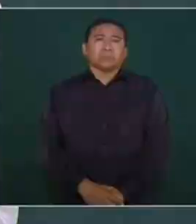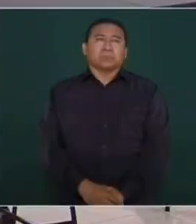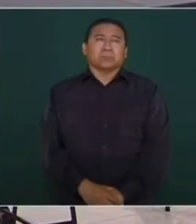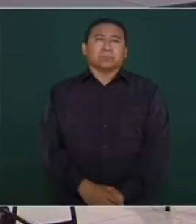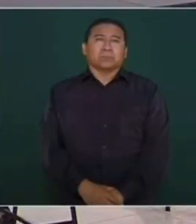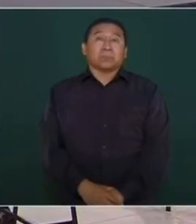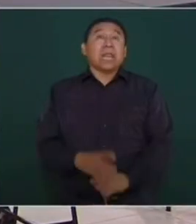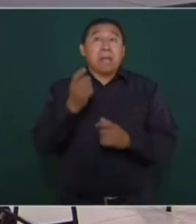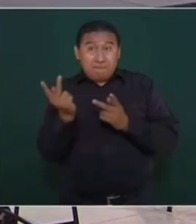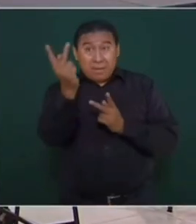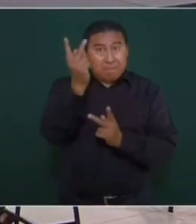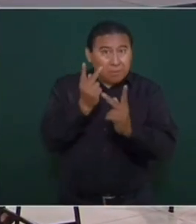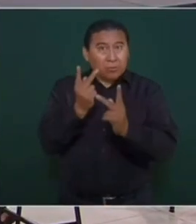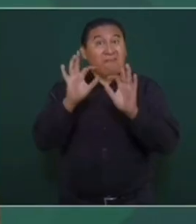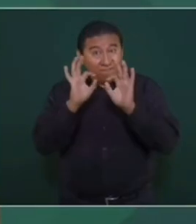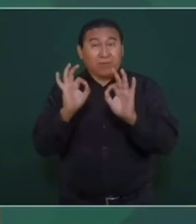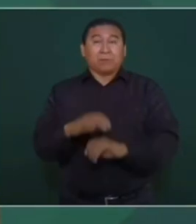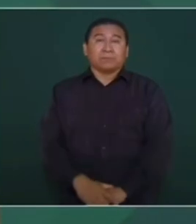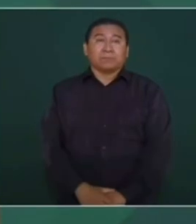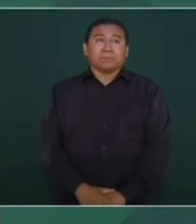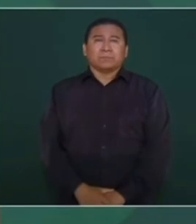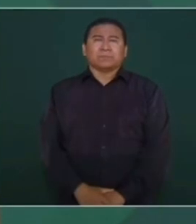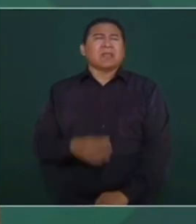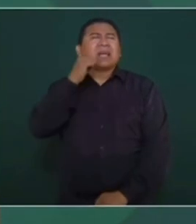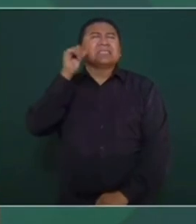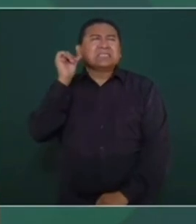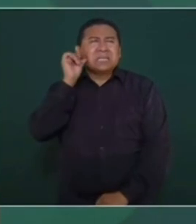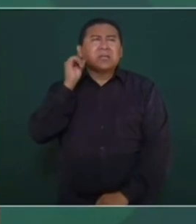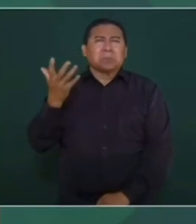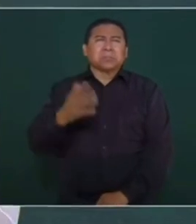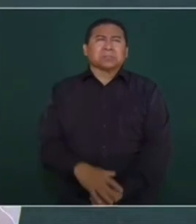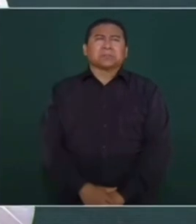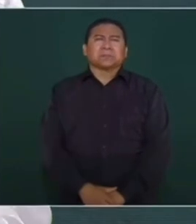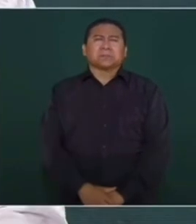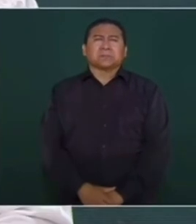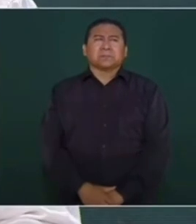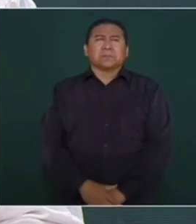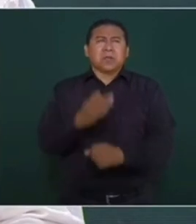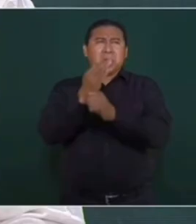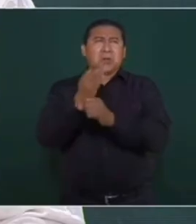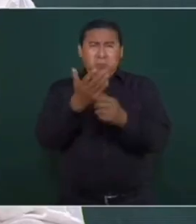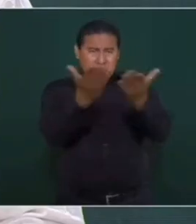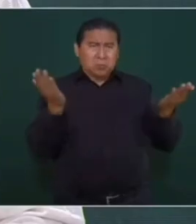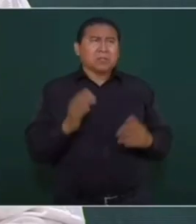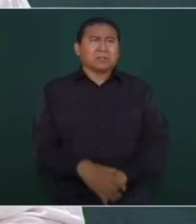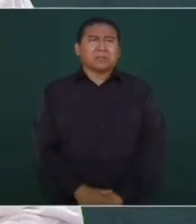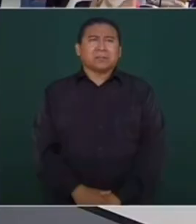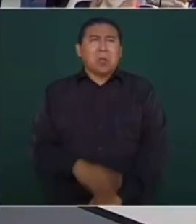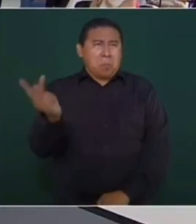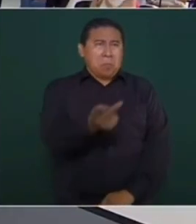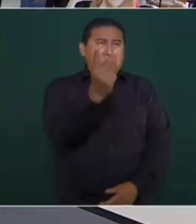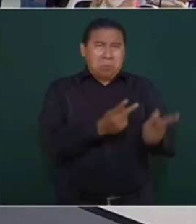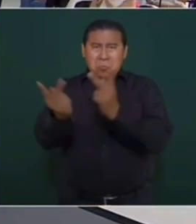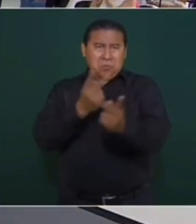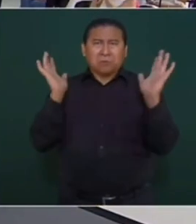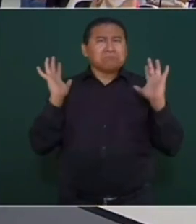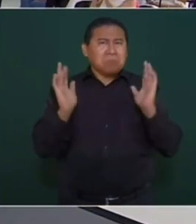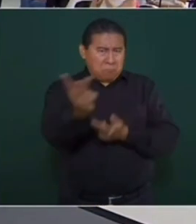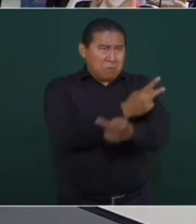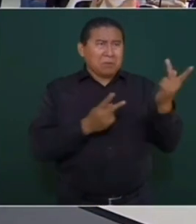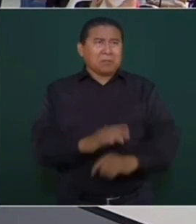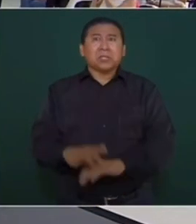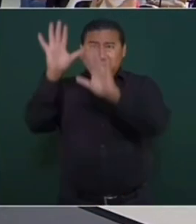La encuesta formal. No, ayer lo puedo hacer. Ahora con ustedes. A ver, les voy a preguntar.